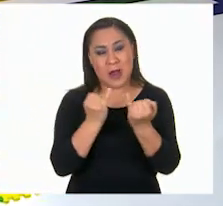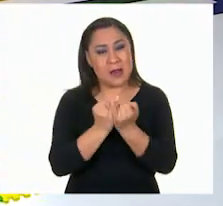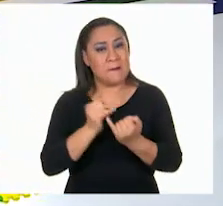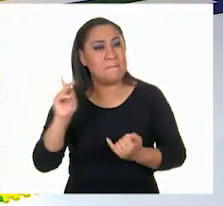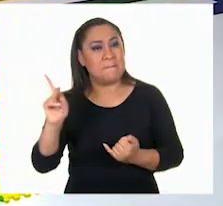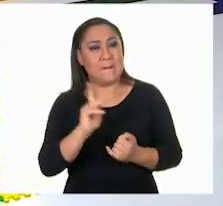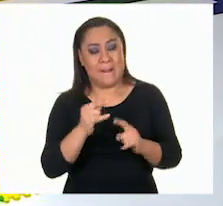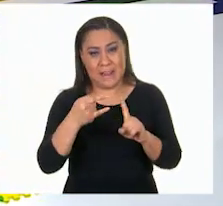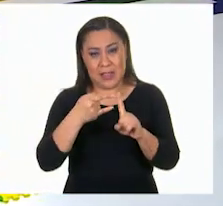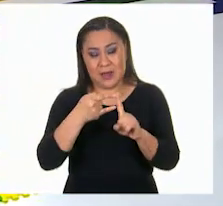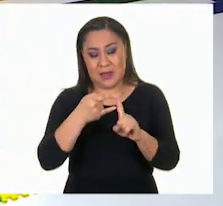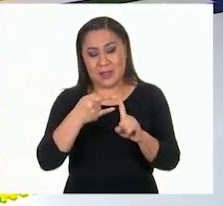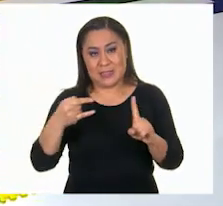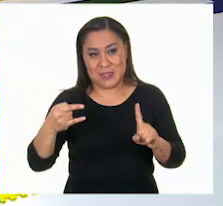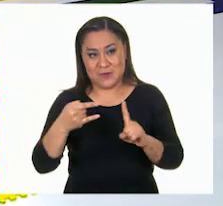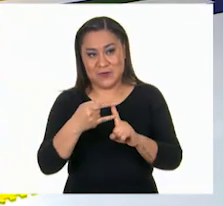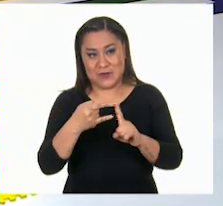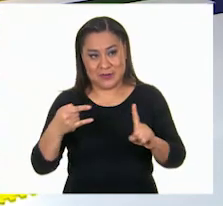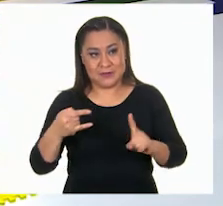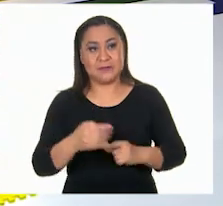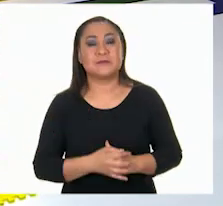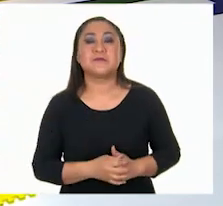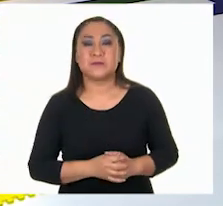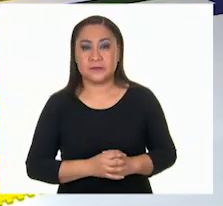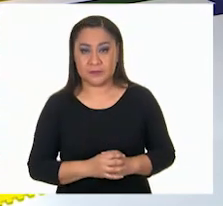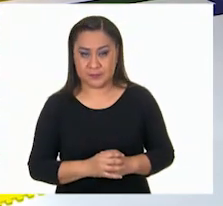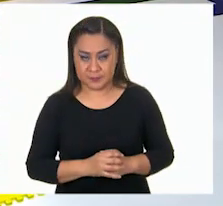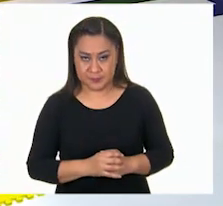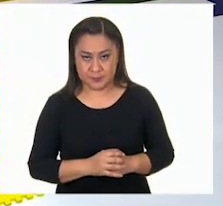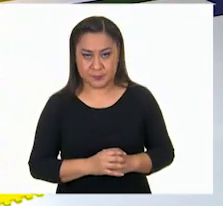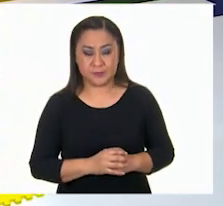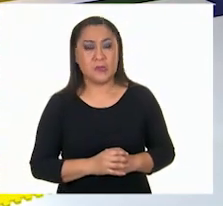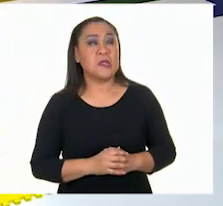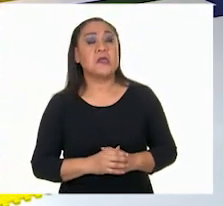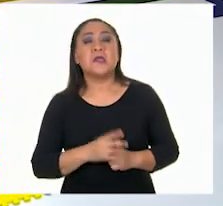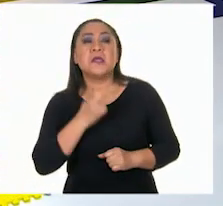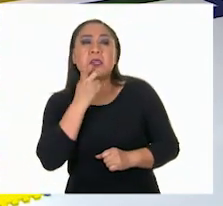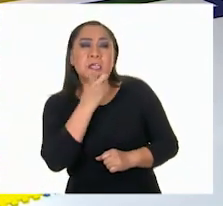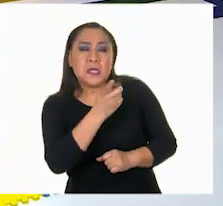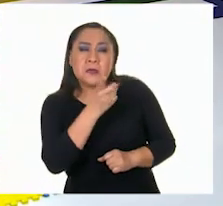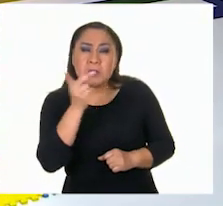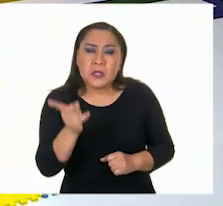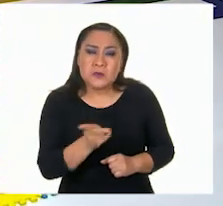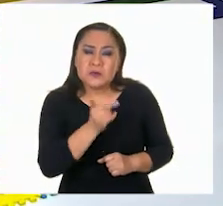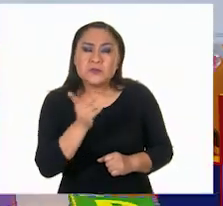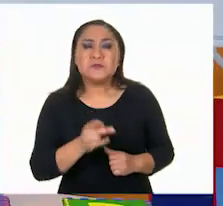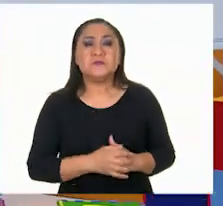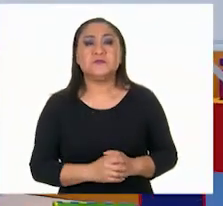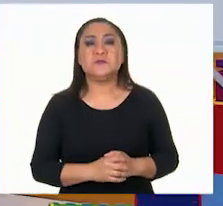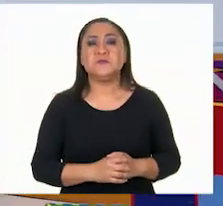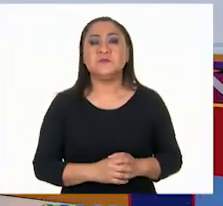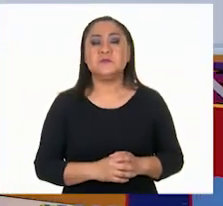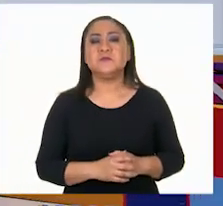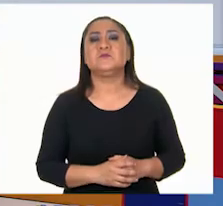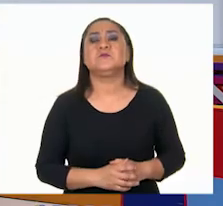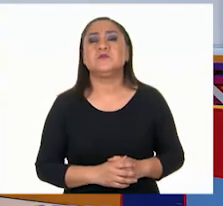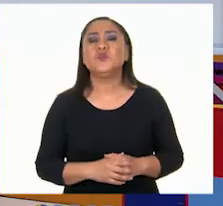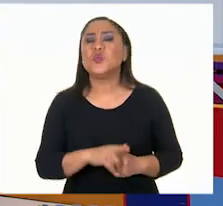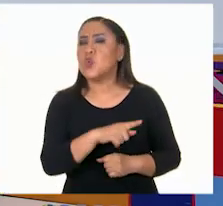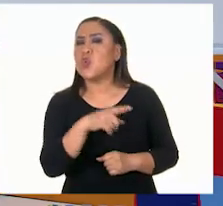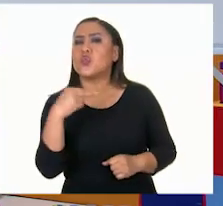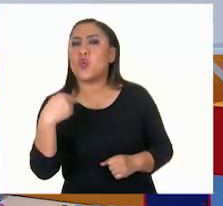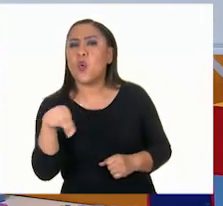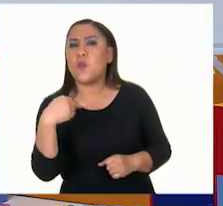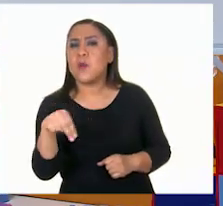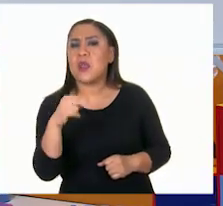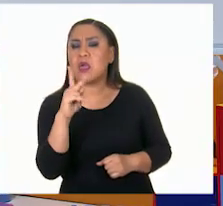para no confundirnos. Ahora, nos preguntan aquí, ¿nombre de la pirámide? ¿Cómo se